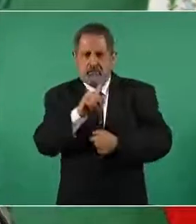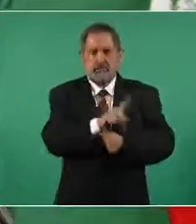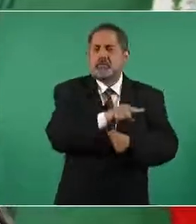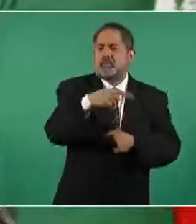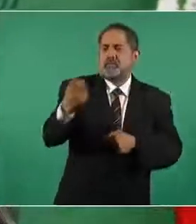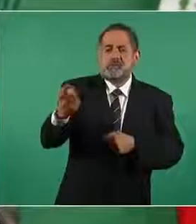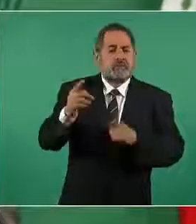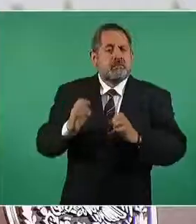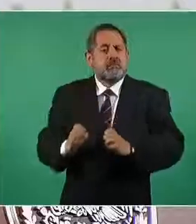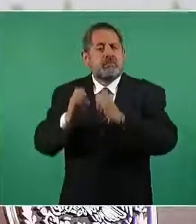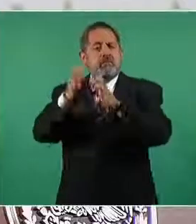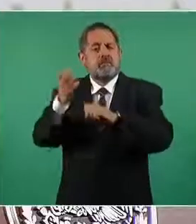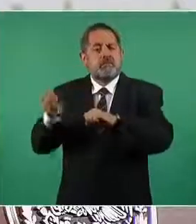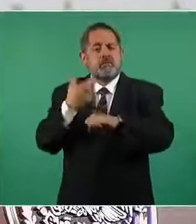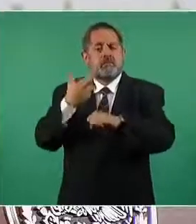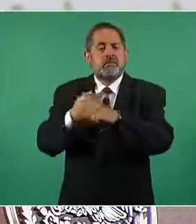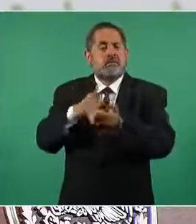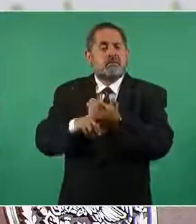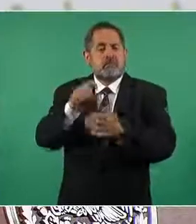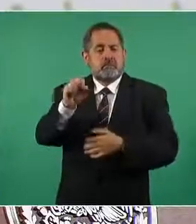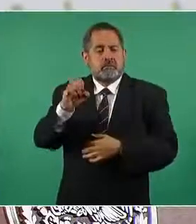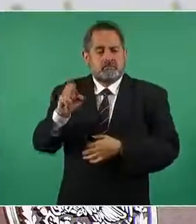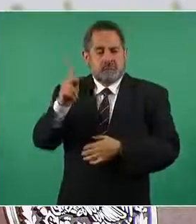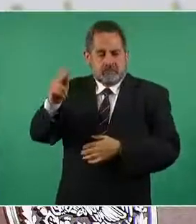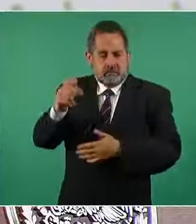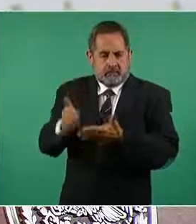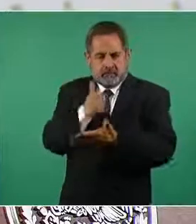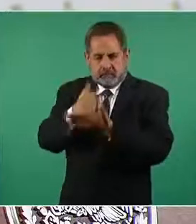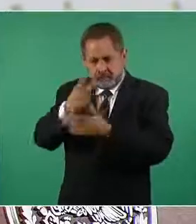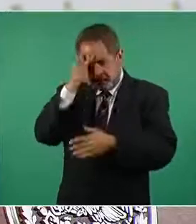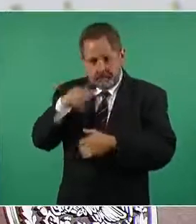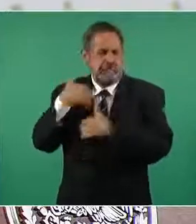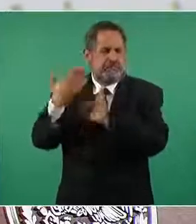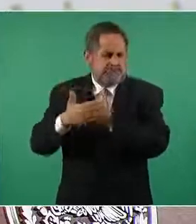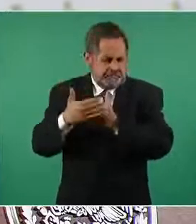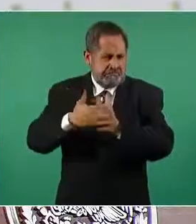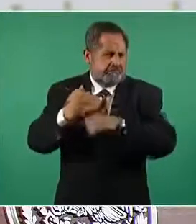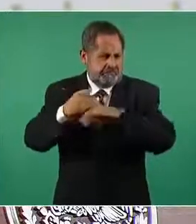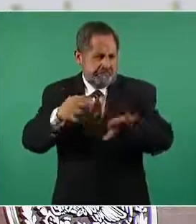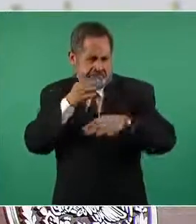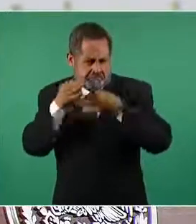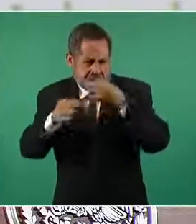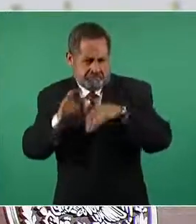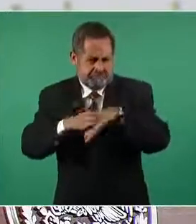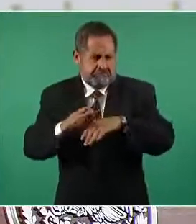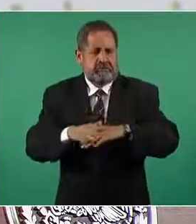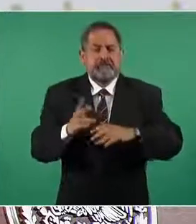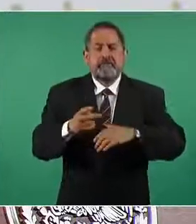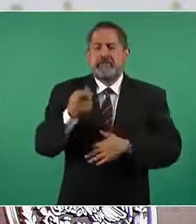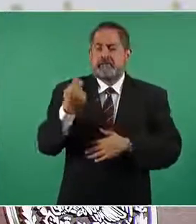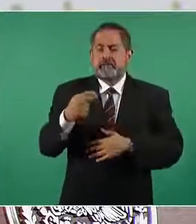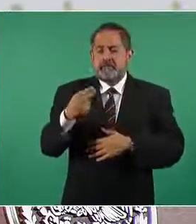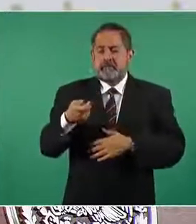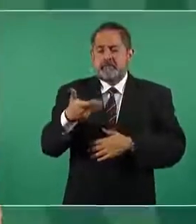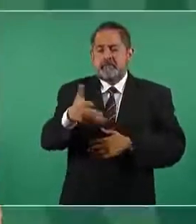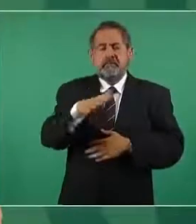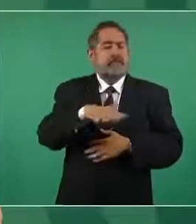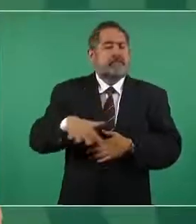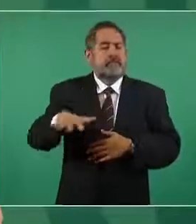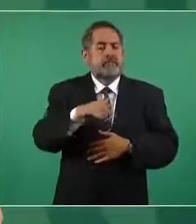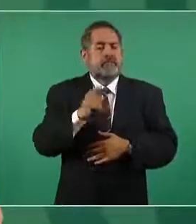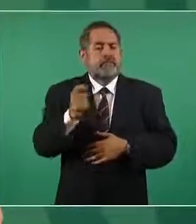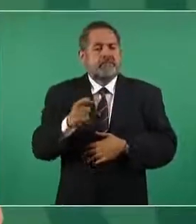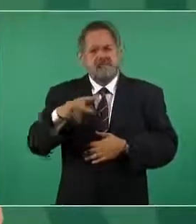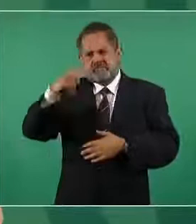edificio de la Secretaría de Educación Pública ya también se les va a informar sobre eso que se va a llamar la